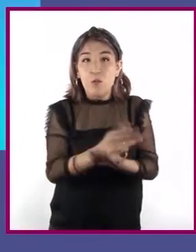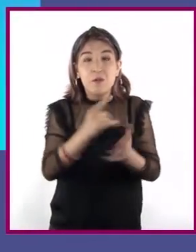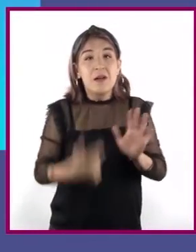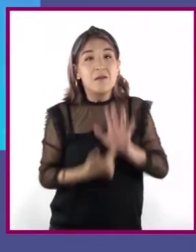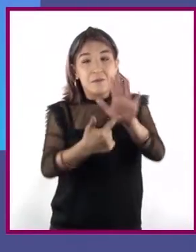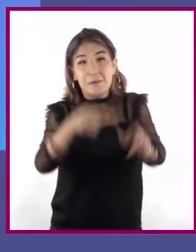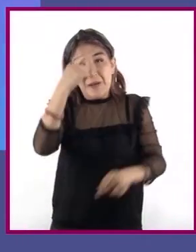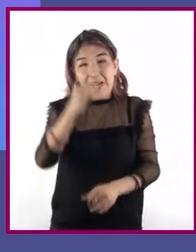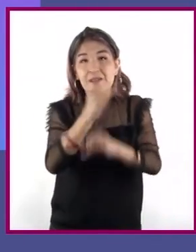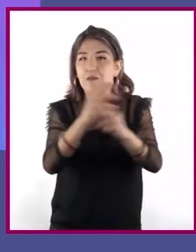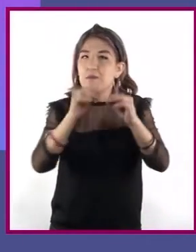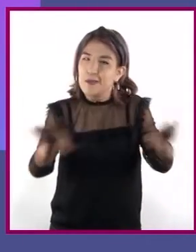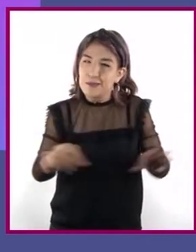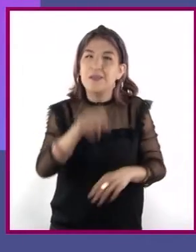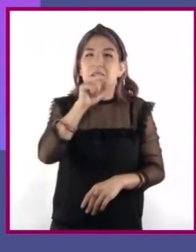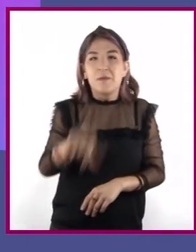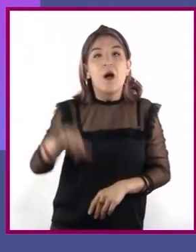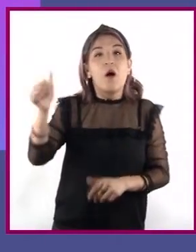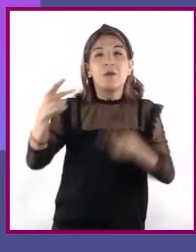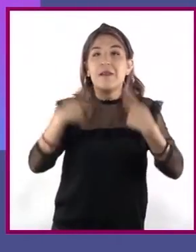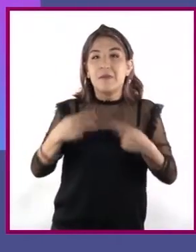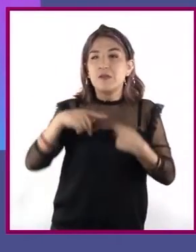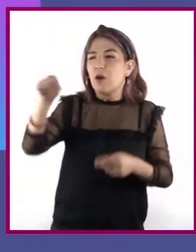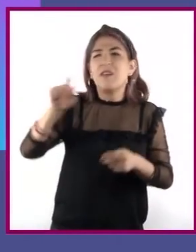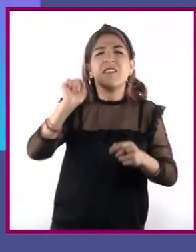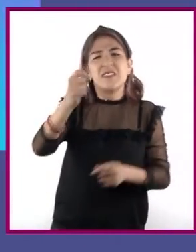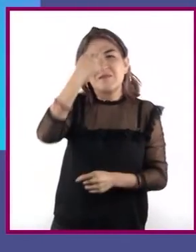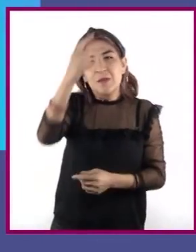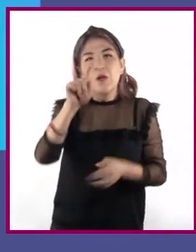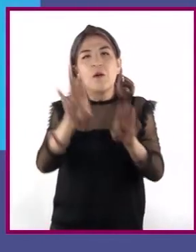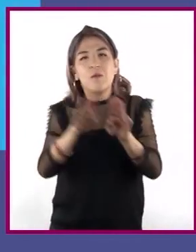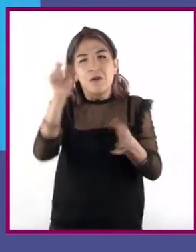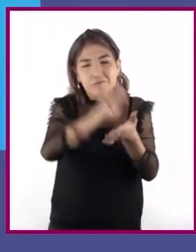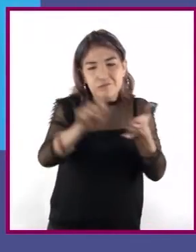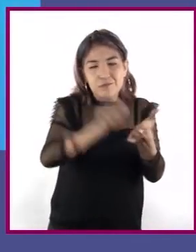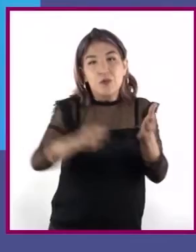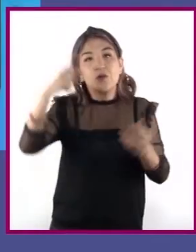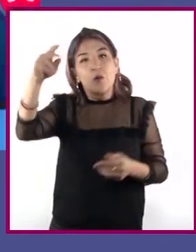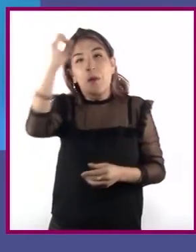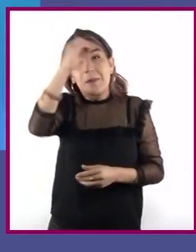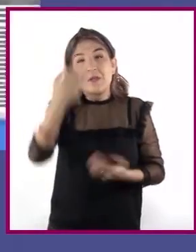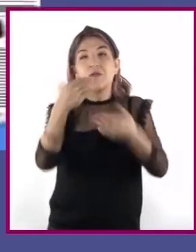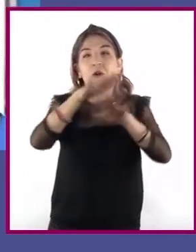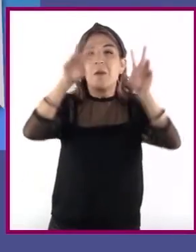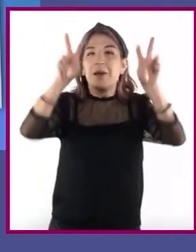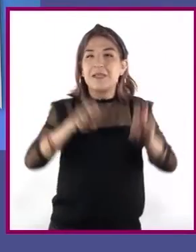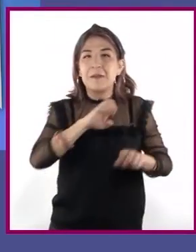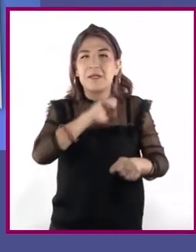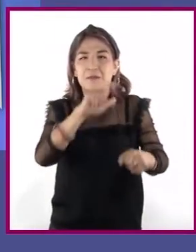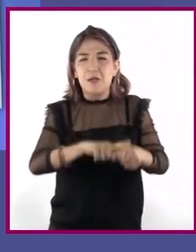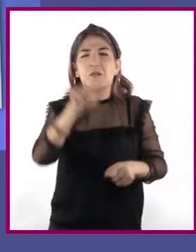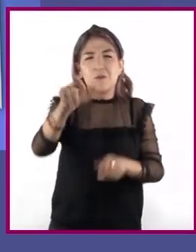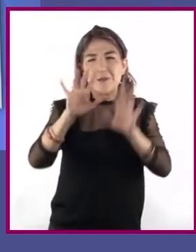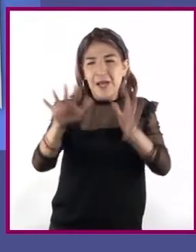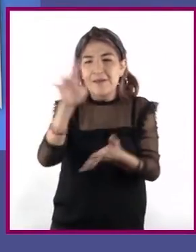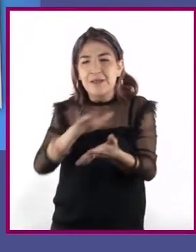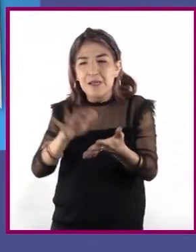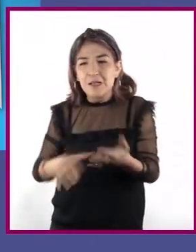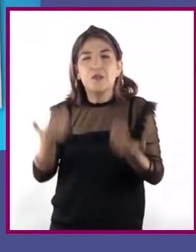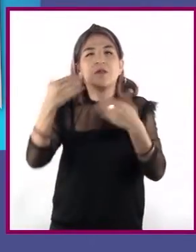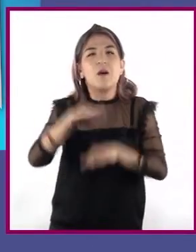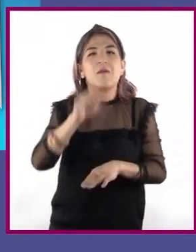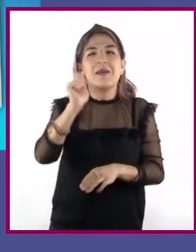sino que también plasman lo que su autor opina respecto de un tema específico. Seguramente han leído algún artículo de